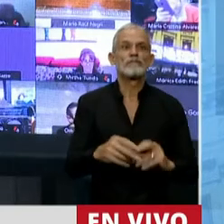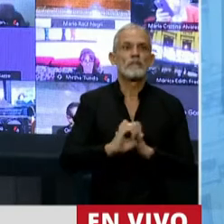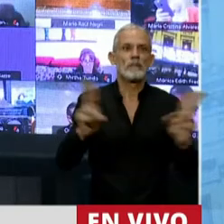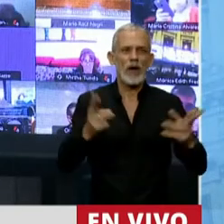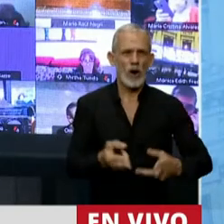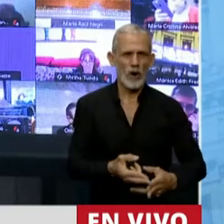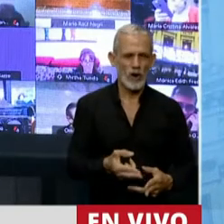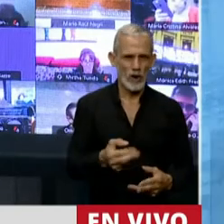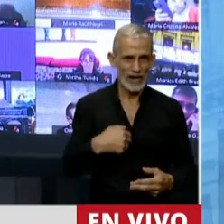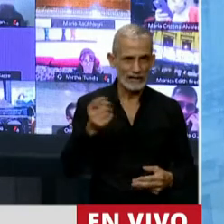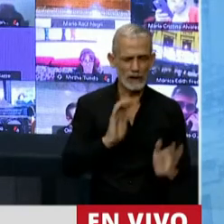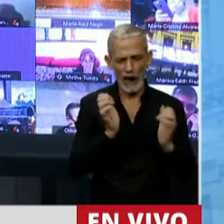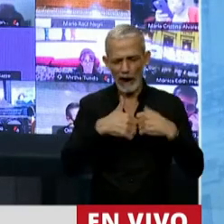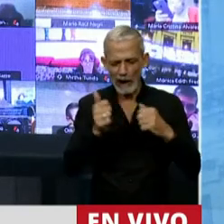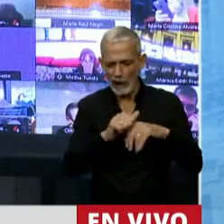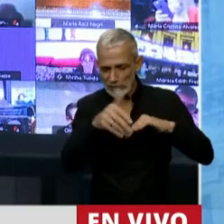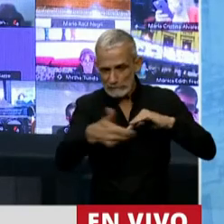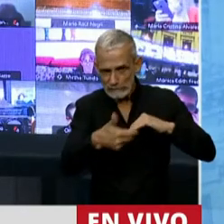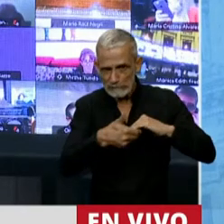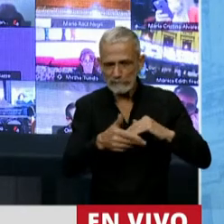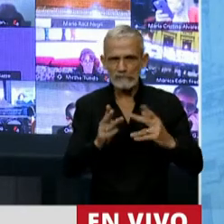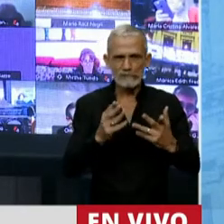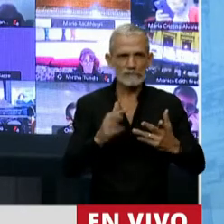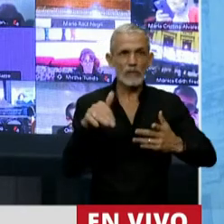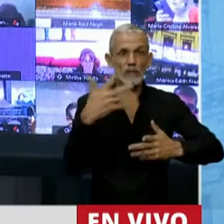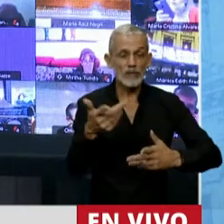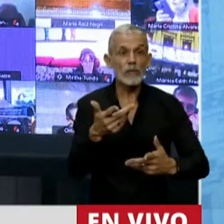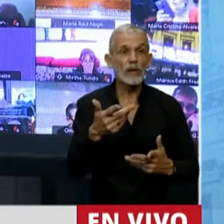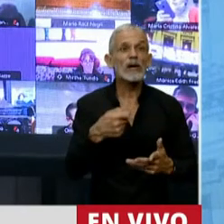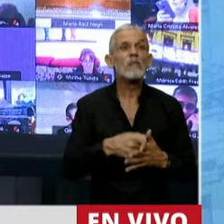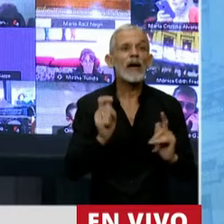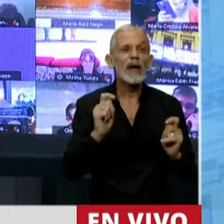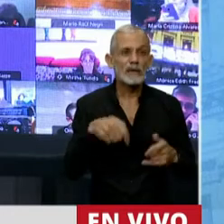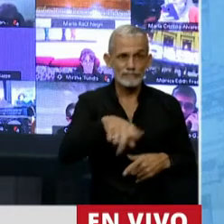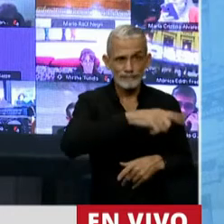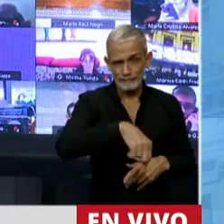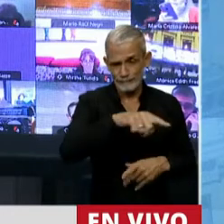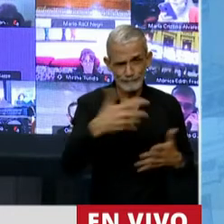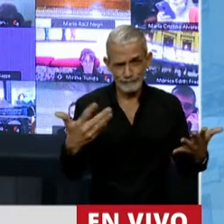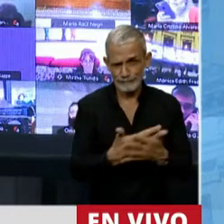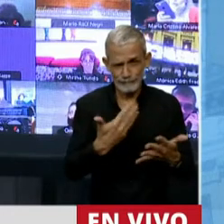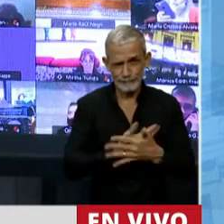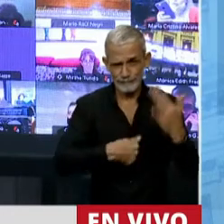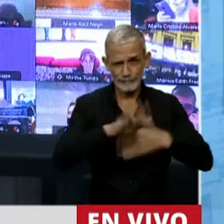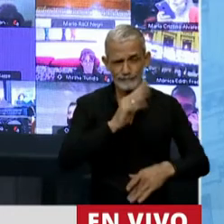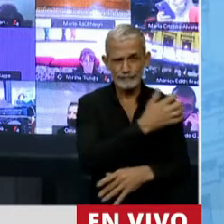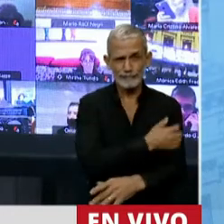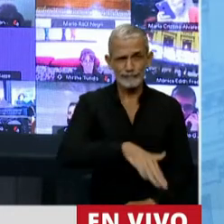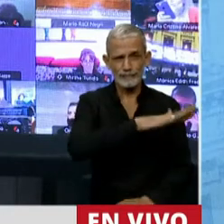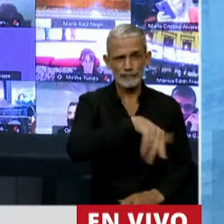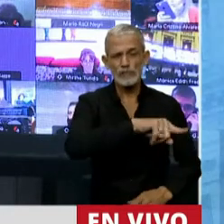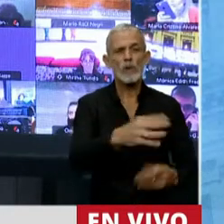y pretende esconderlos abajo de la alfombra, los terminan pagando los que menos tienen, para que las cosas